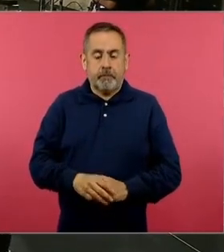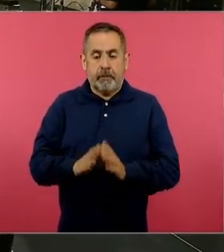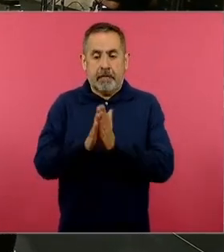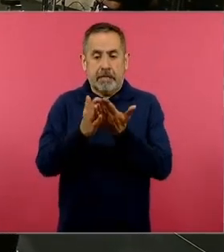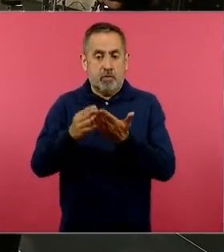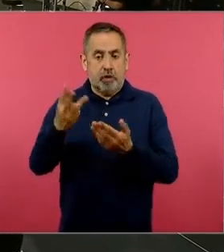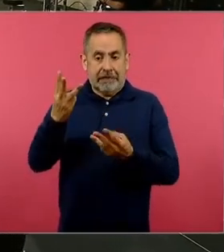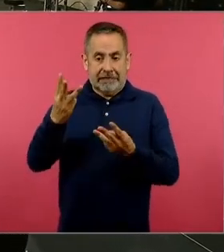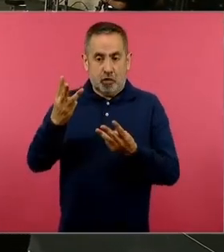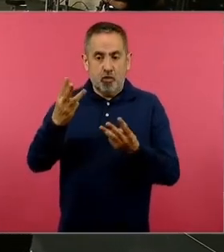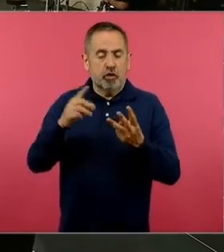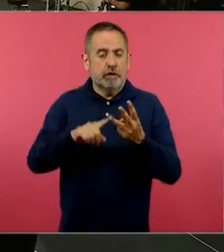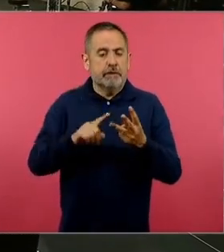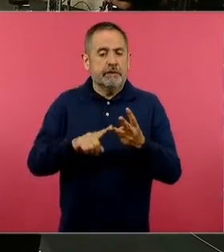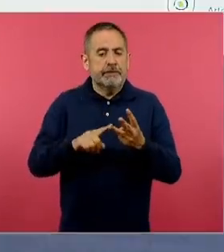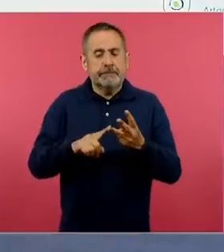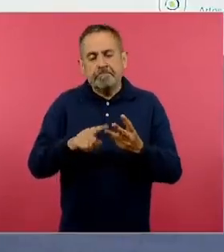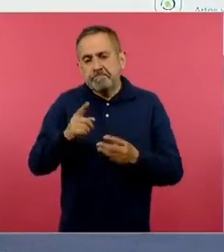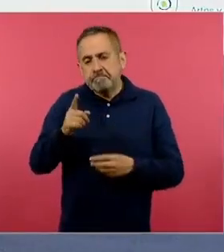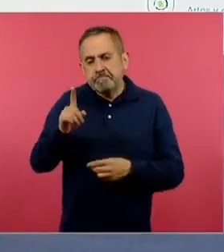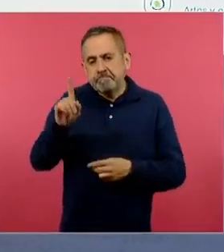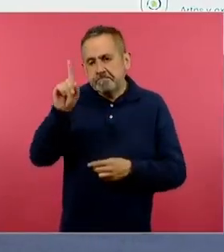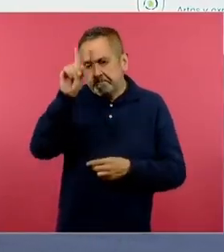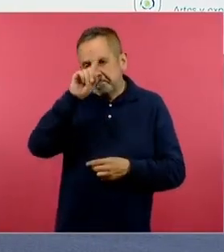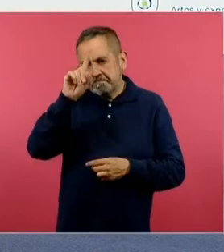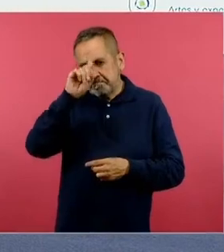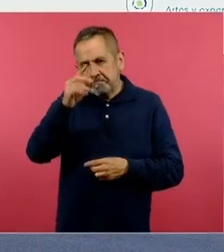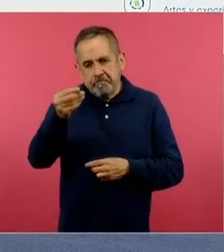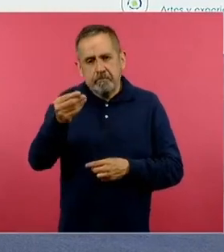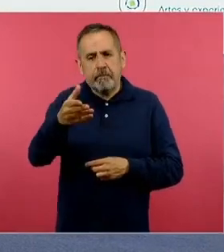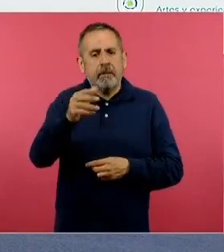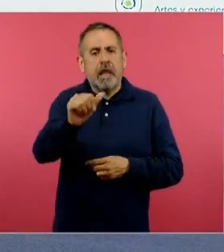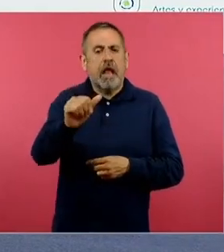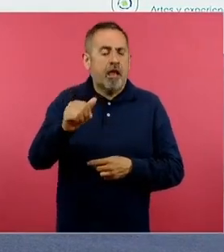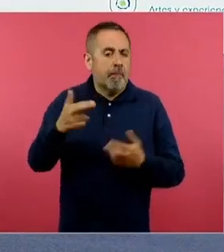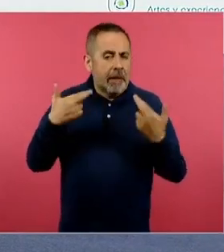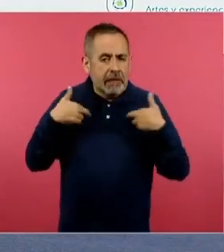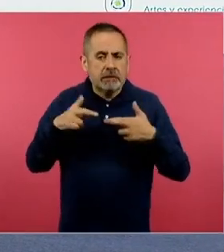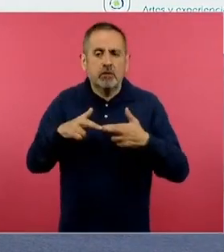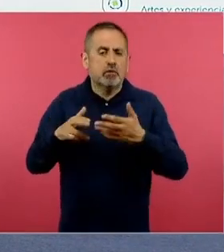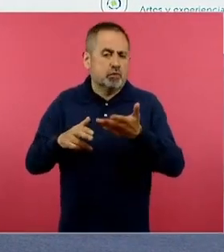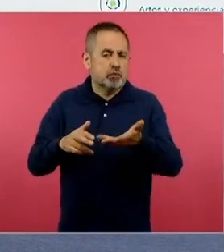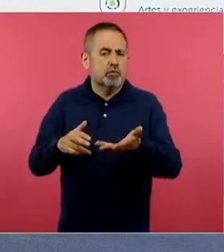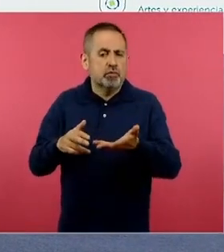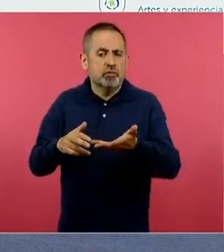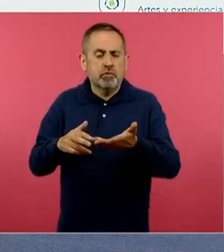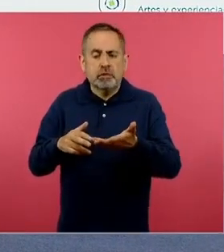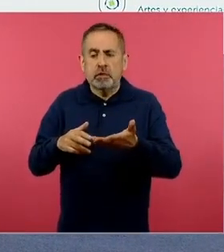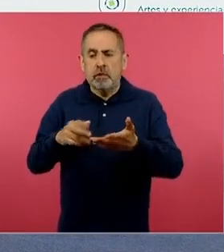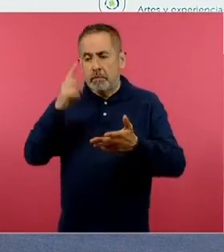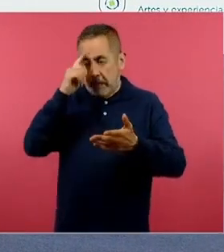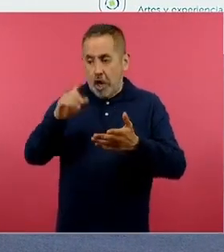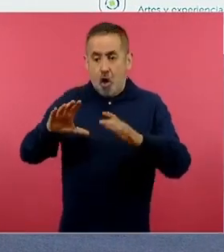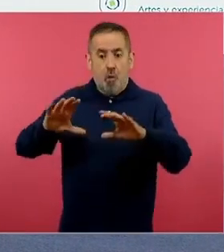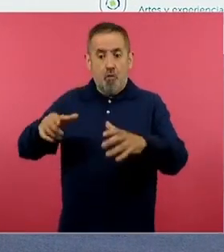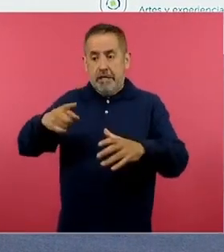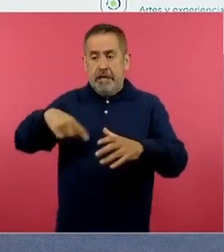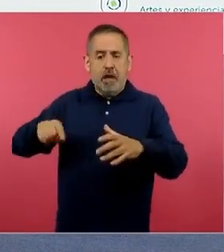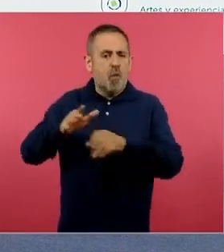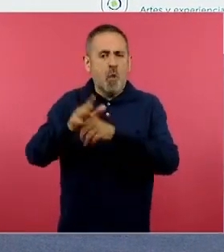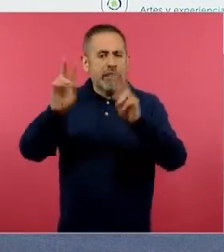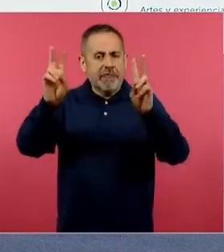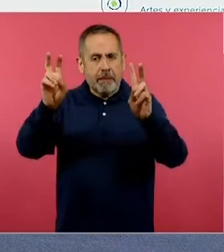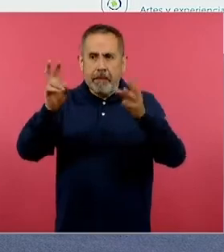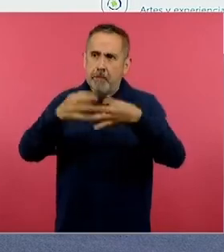proyectos escolares, son orientaciones para los docentes y las docentes, para trabajar con la comunidad escolar en temas prioritarios.